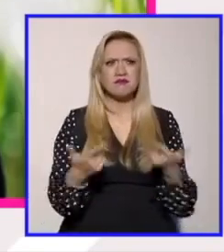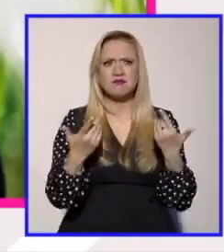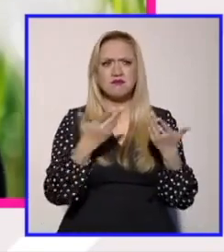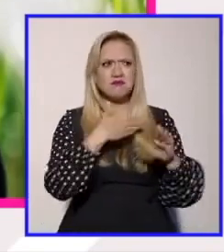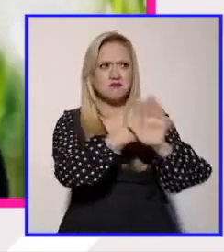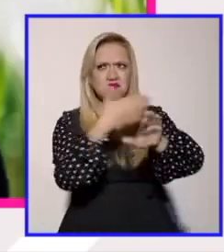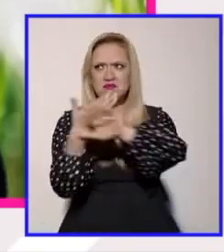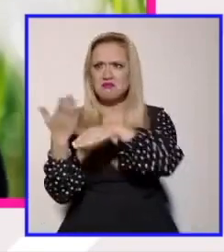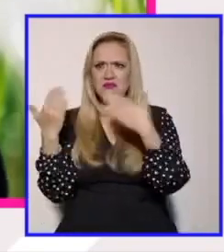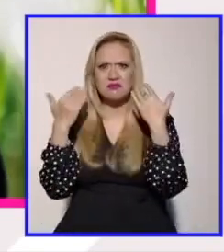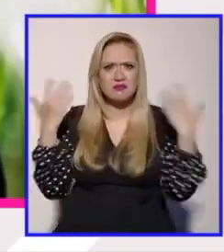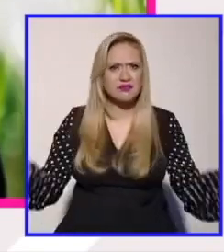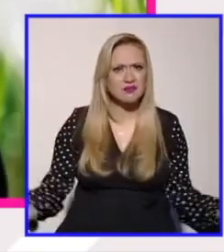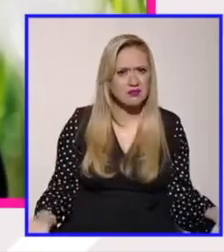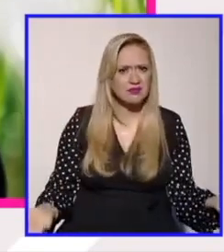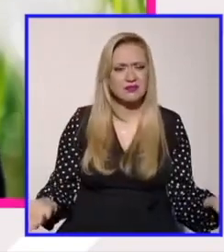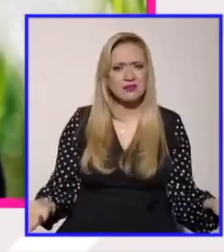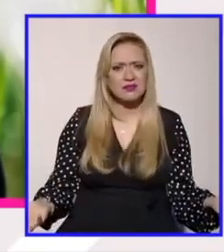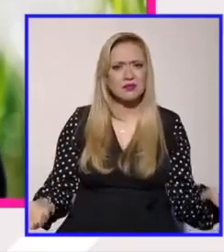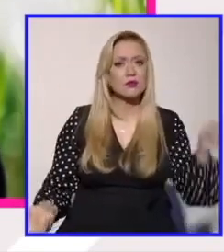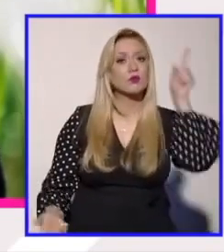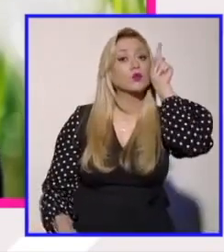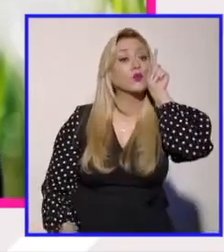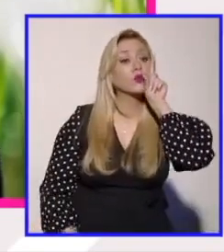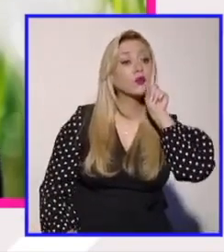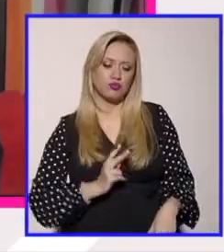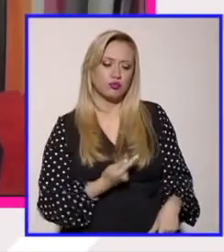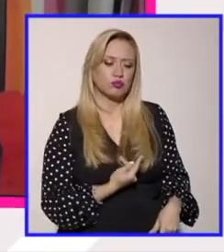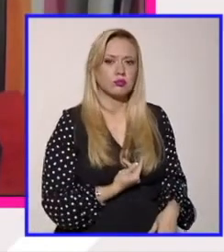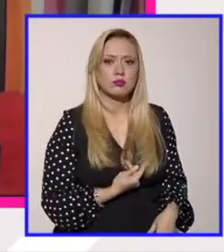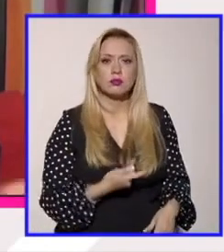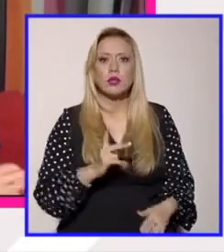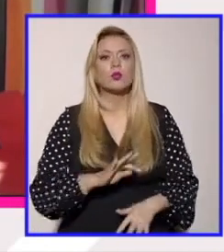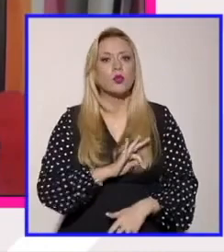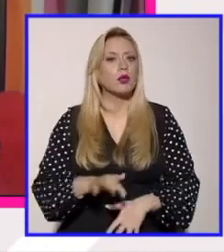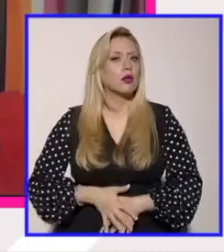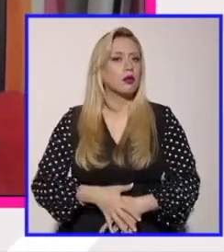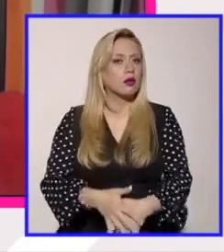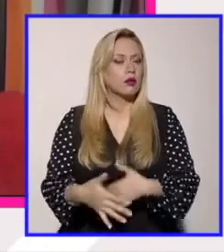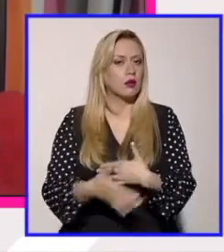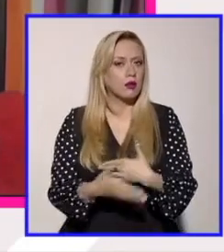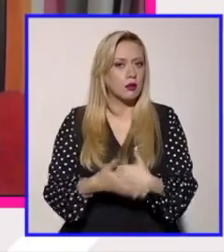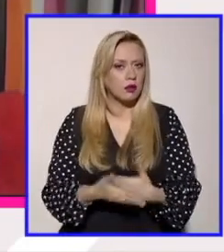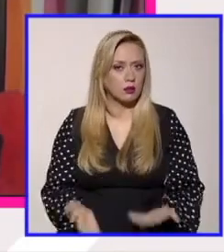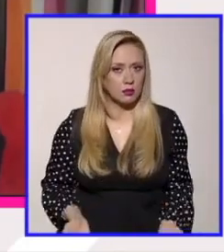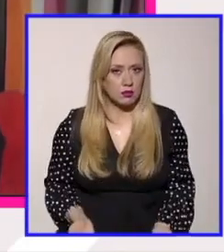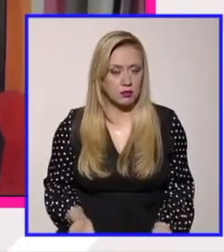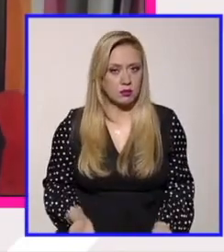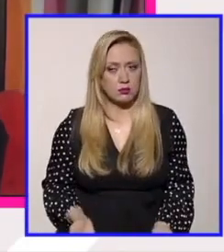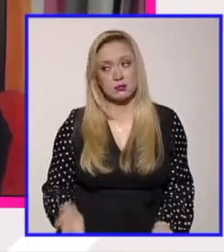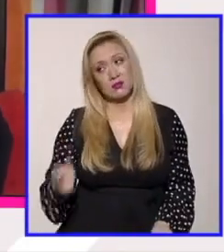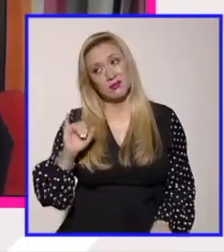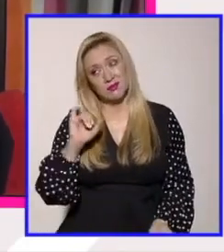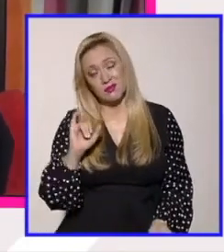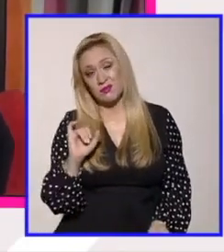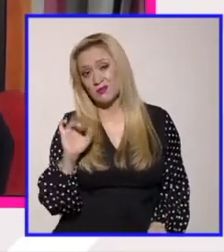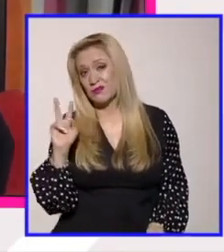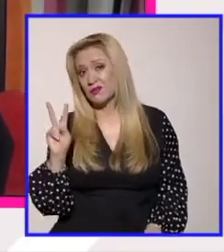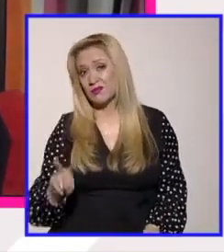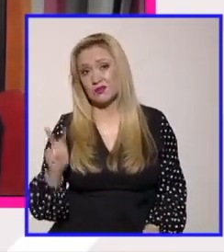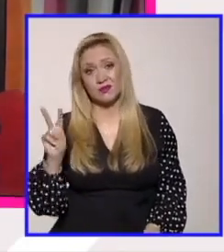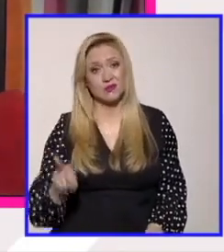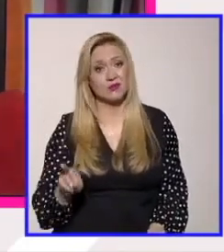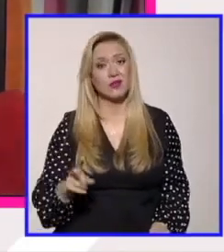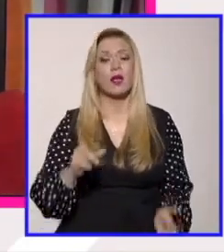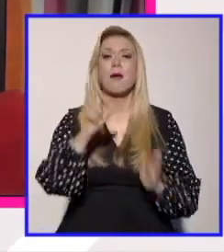mujeres y personas gestantes sin duda con el tema también la discusión de productos de gestión